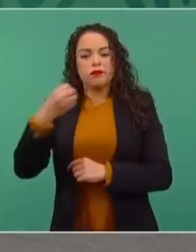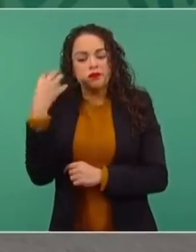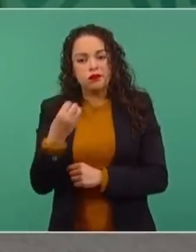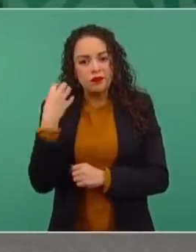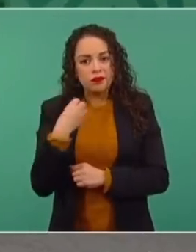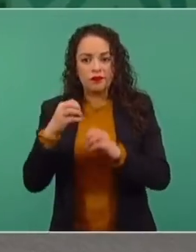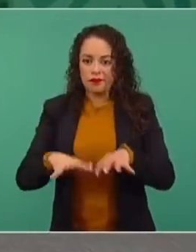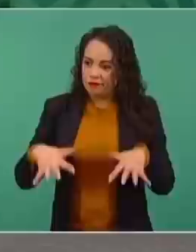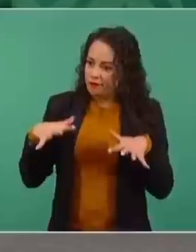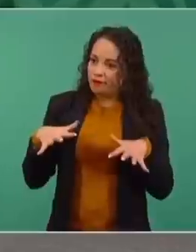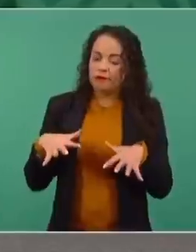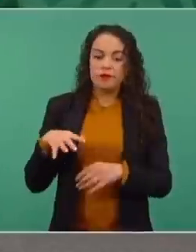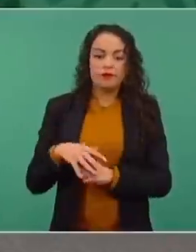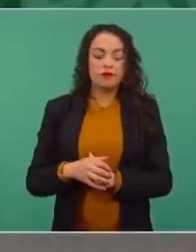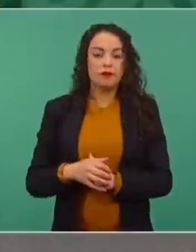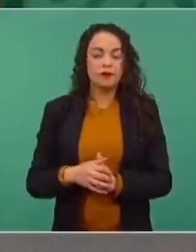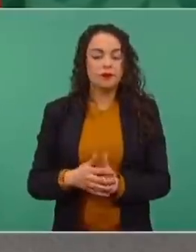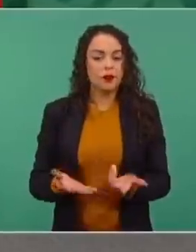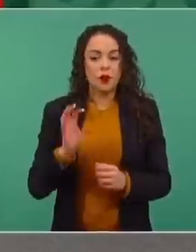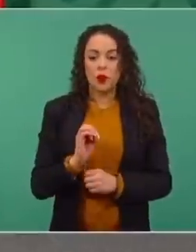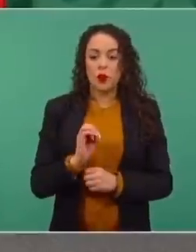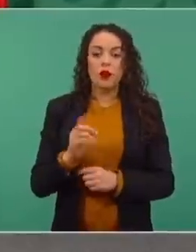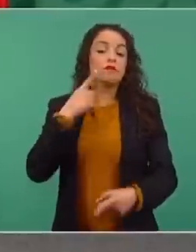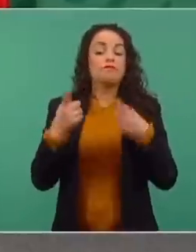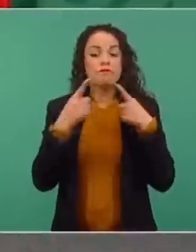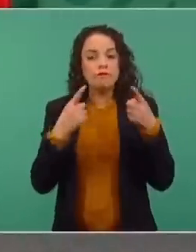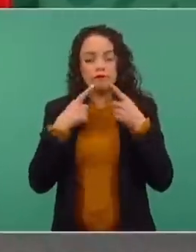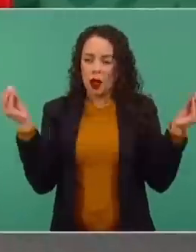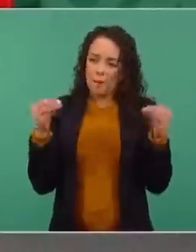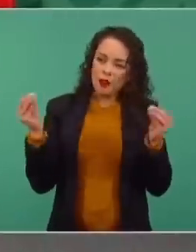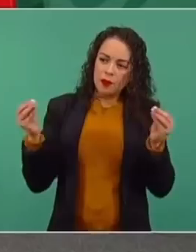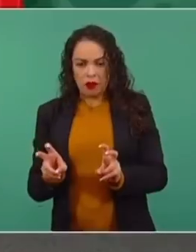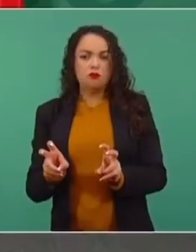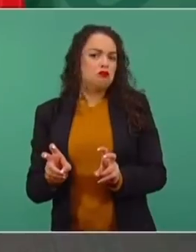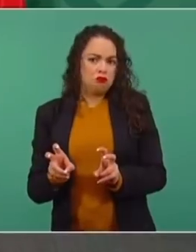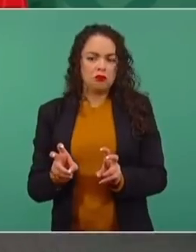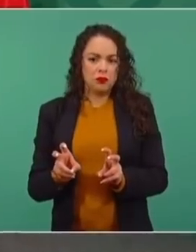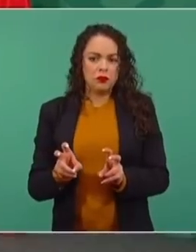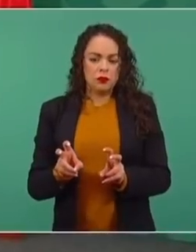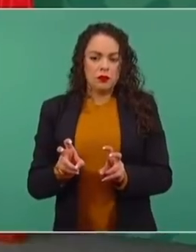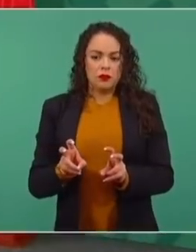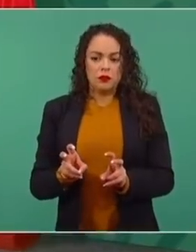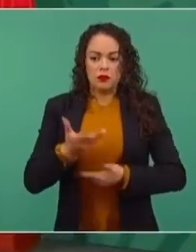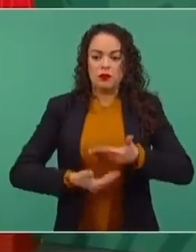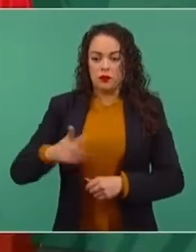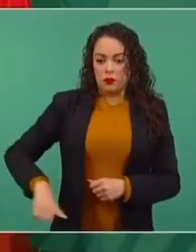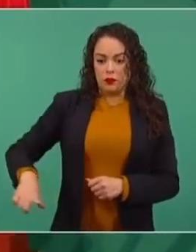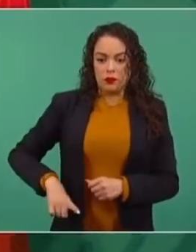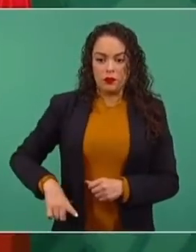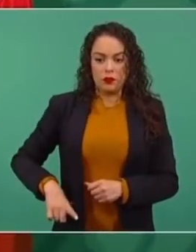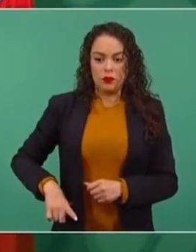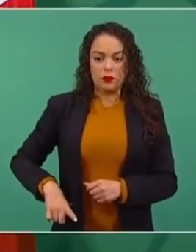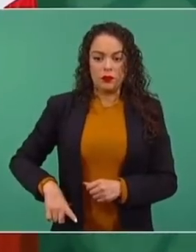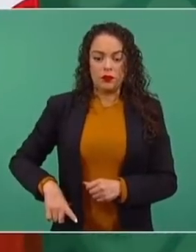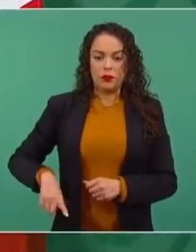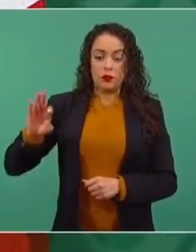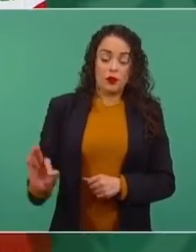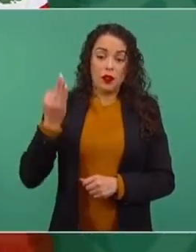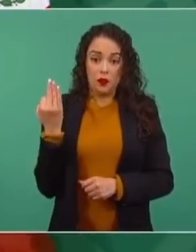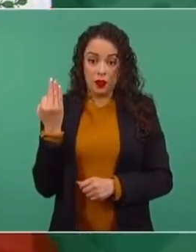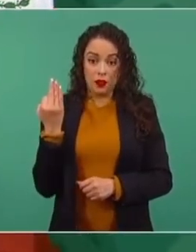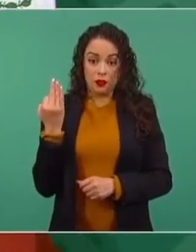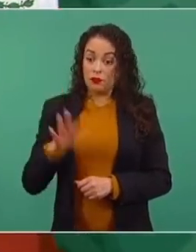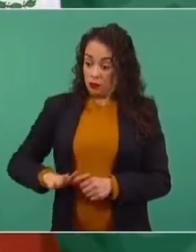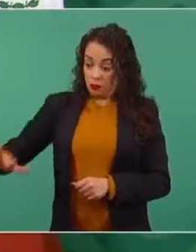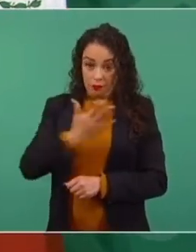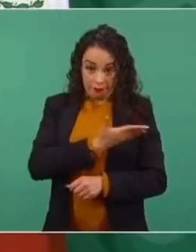foros, polemizar, debatir sobre los temas, los servidores públicos del gobierno federal, del